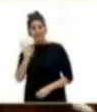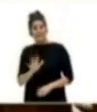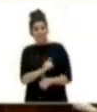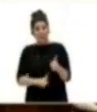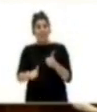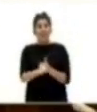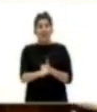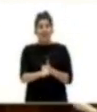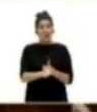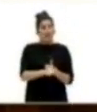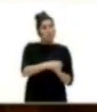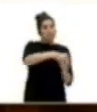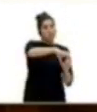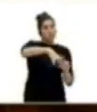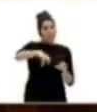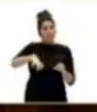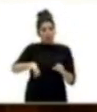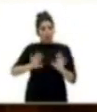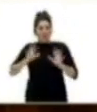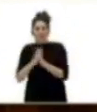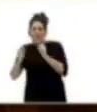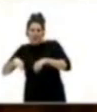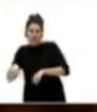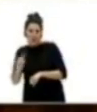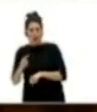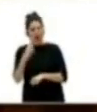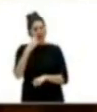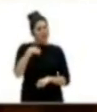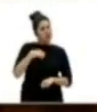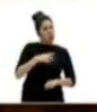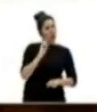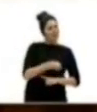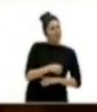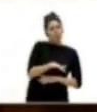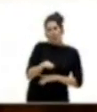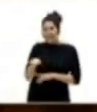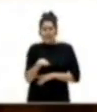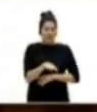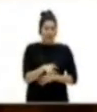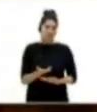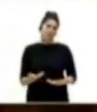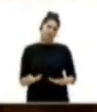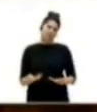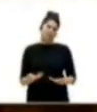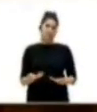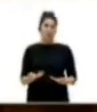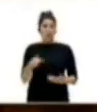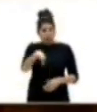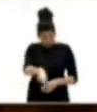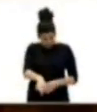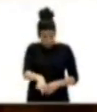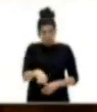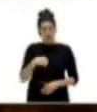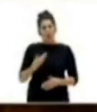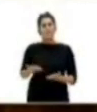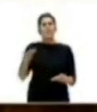era hacer el reparto, que no pacto, de sillones y puestos de gobierno. Hoy, aquí, quiero